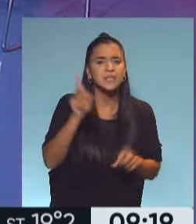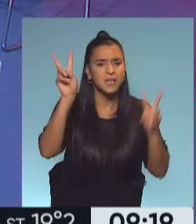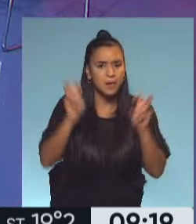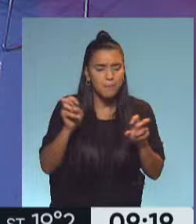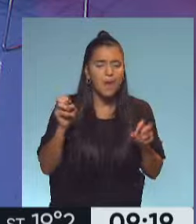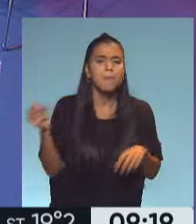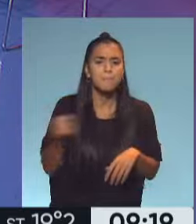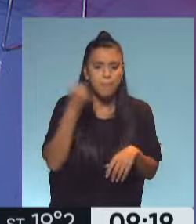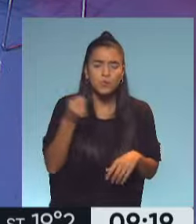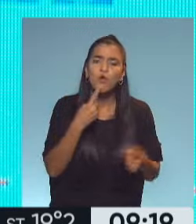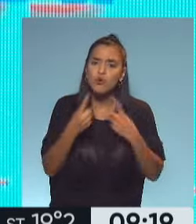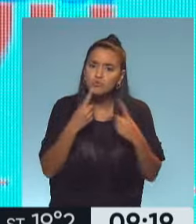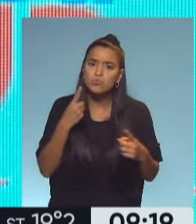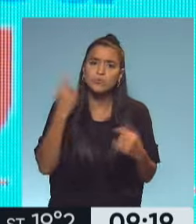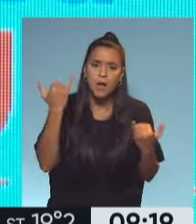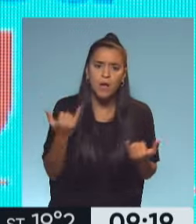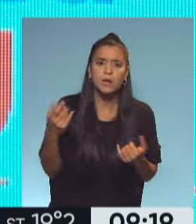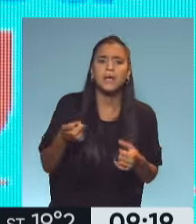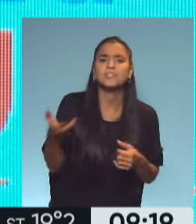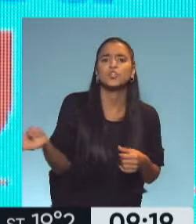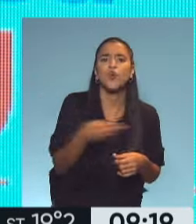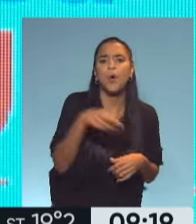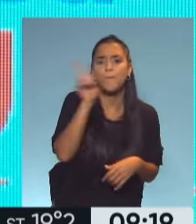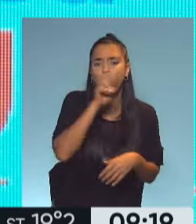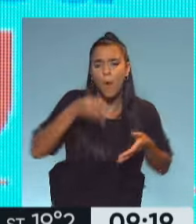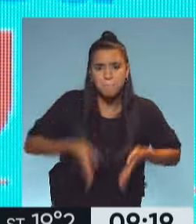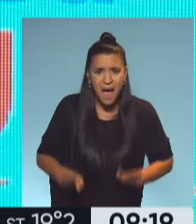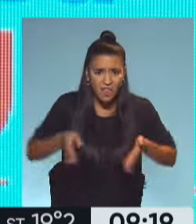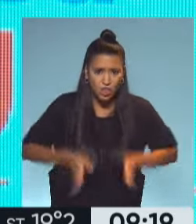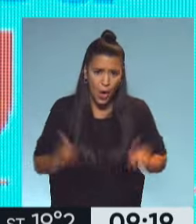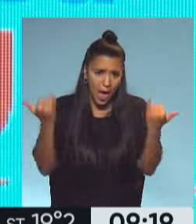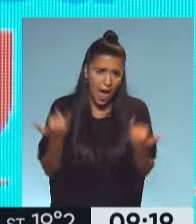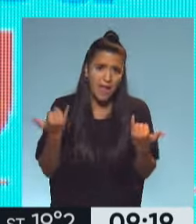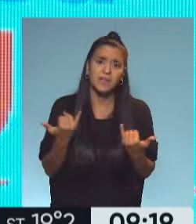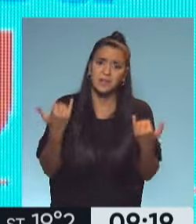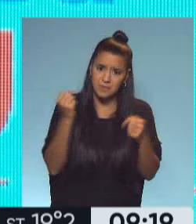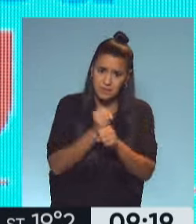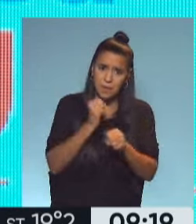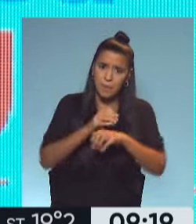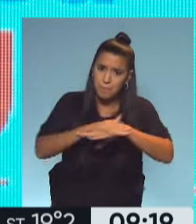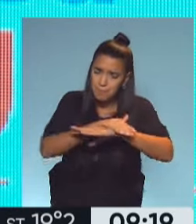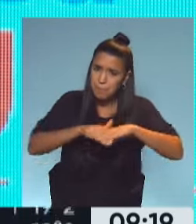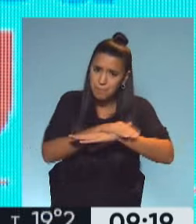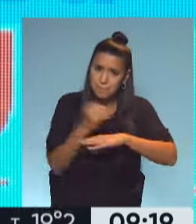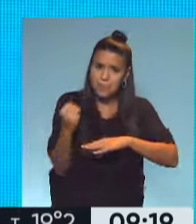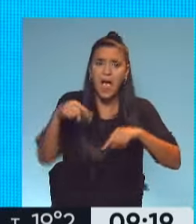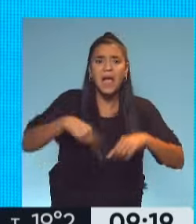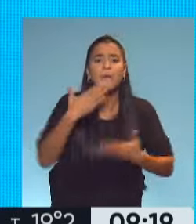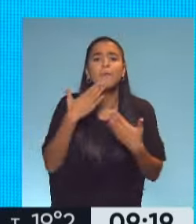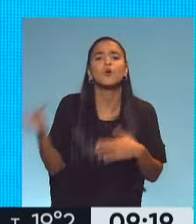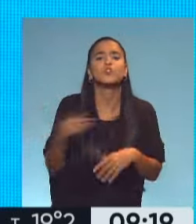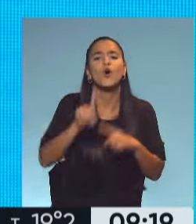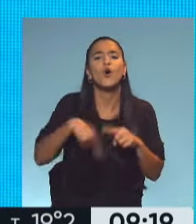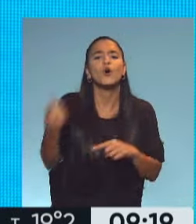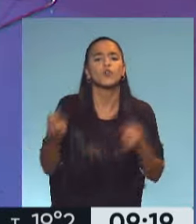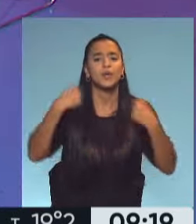muy de consulta constante que casi todas las mujeres que tuvieron hijos y partos sabemos que hay que laburar el suelo pélvico. Acá hablamos de todo. Siguiente